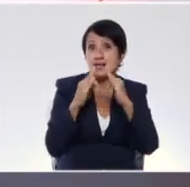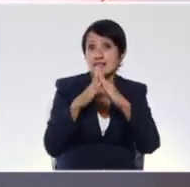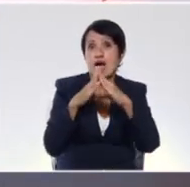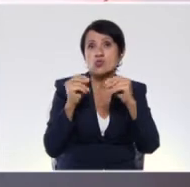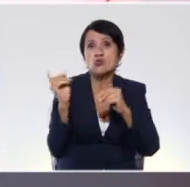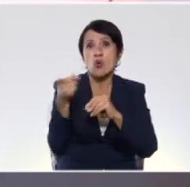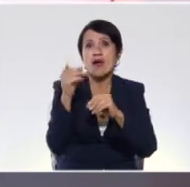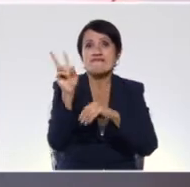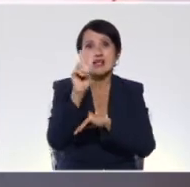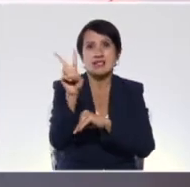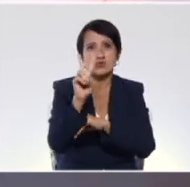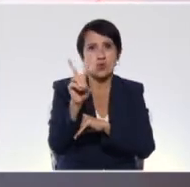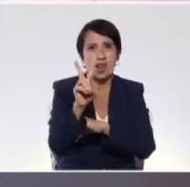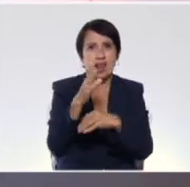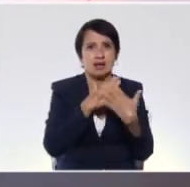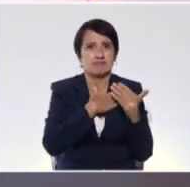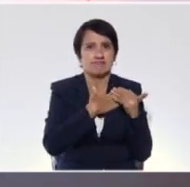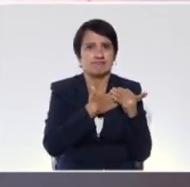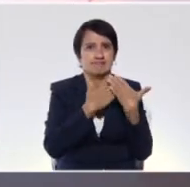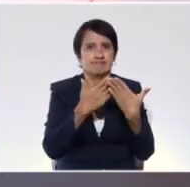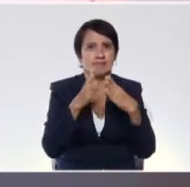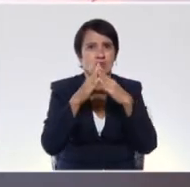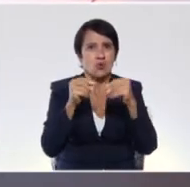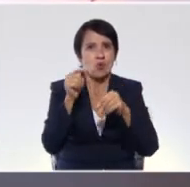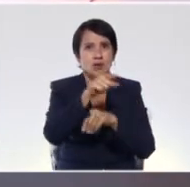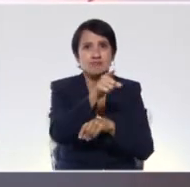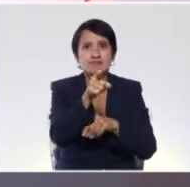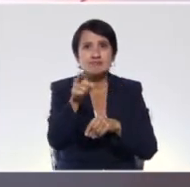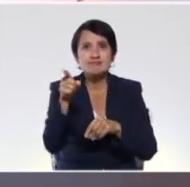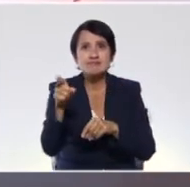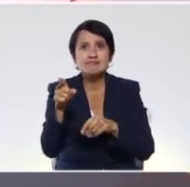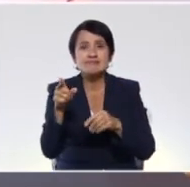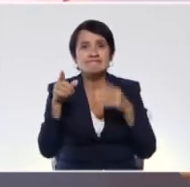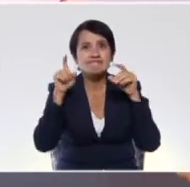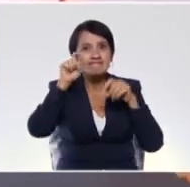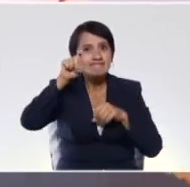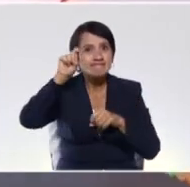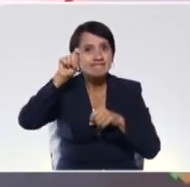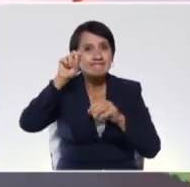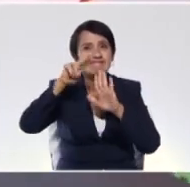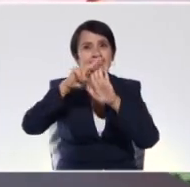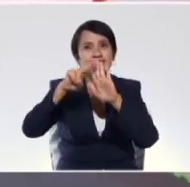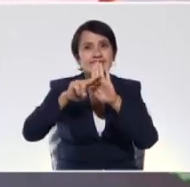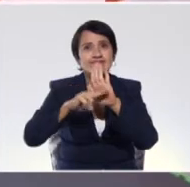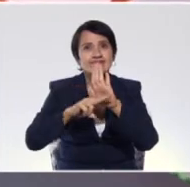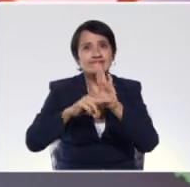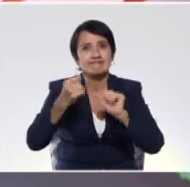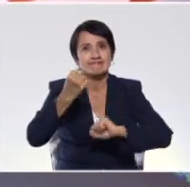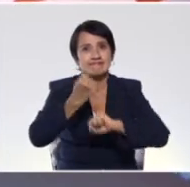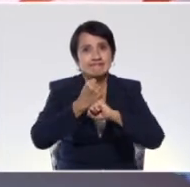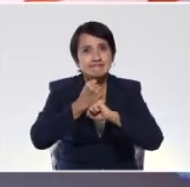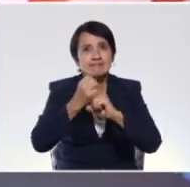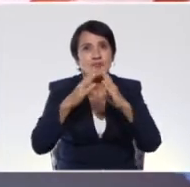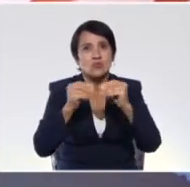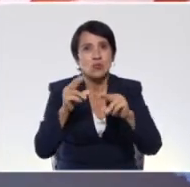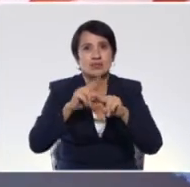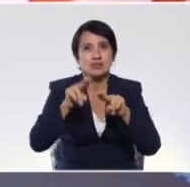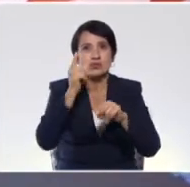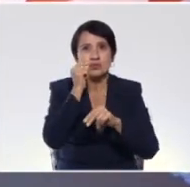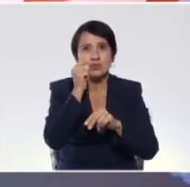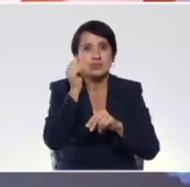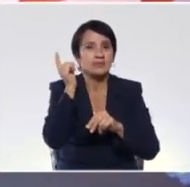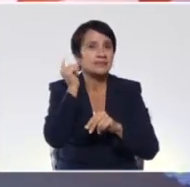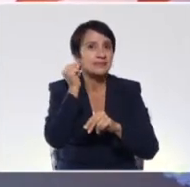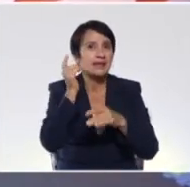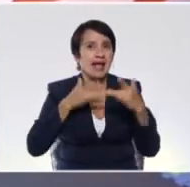Venezuela. Un placer otra vez estar acá con ustedes dando las orientaciones para que puedan apoyar a nuestros niños y niñas a realizar